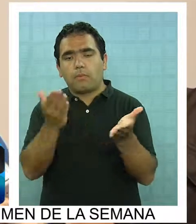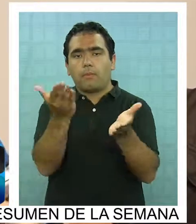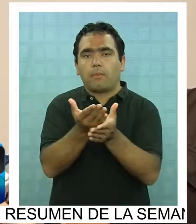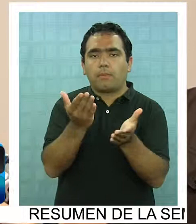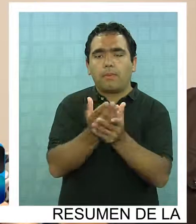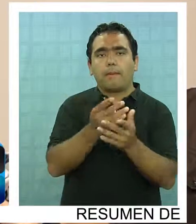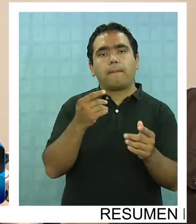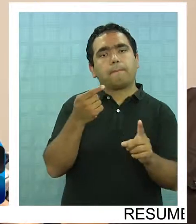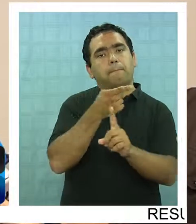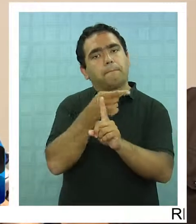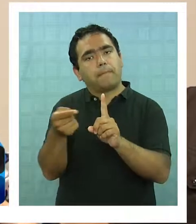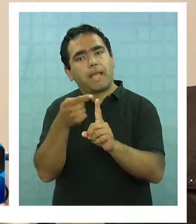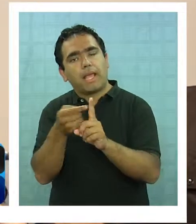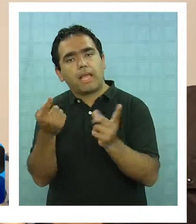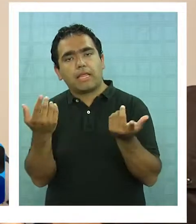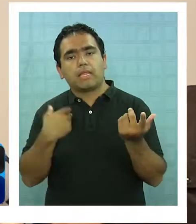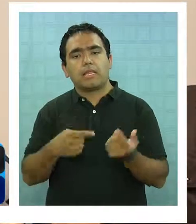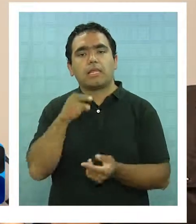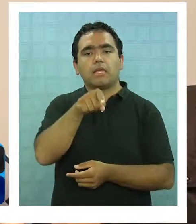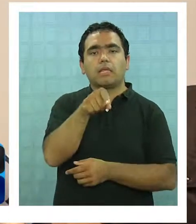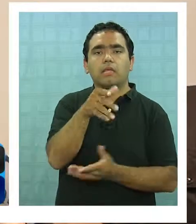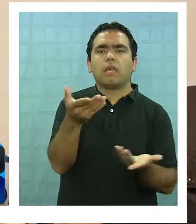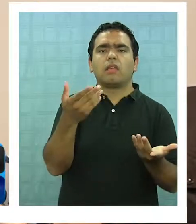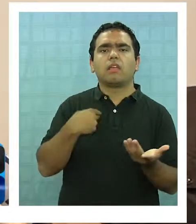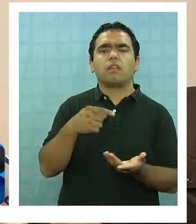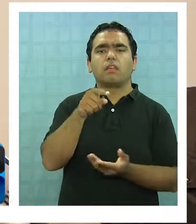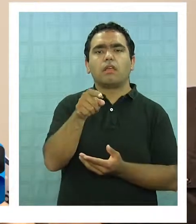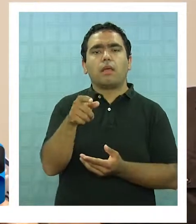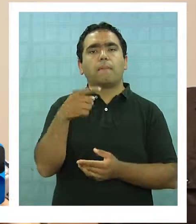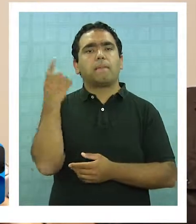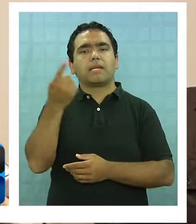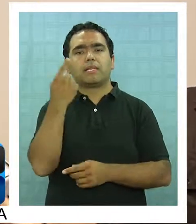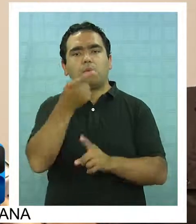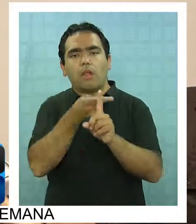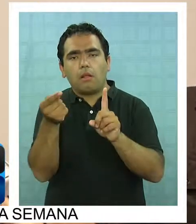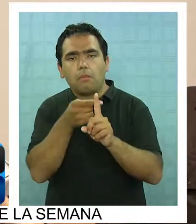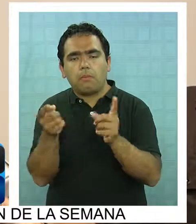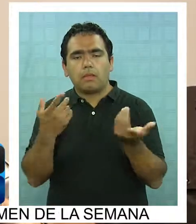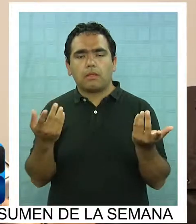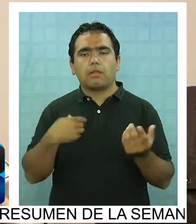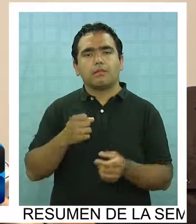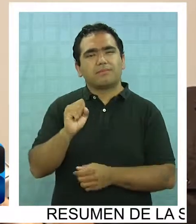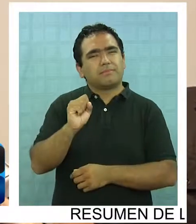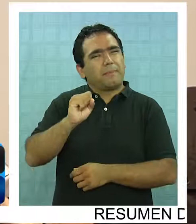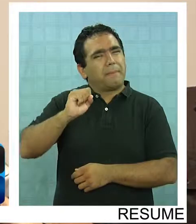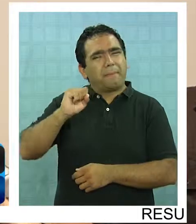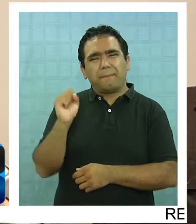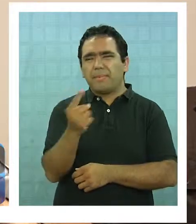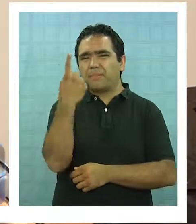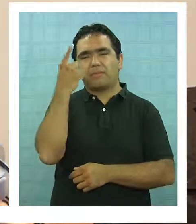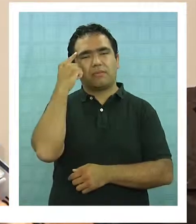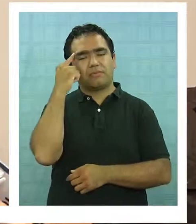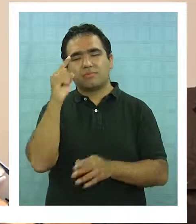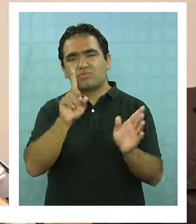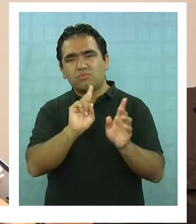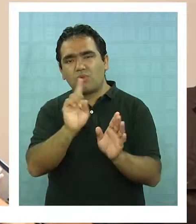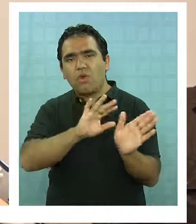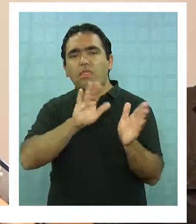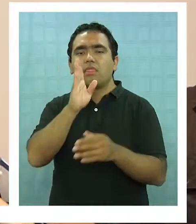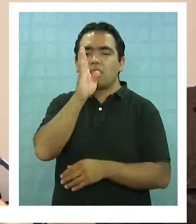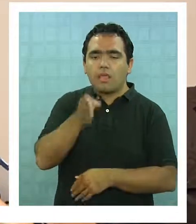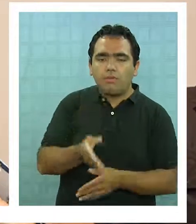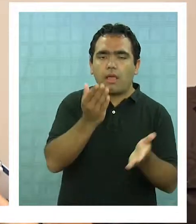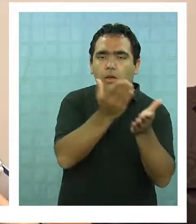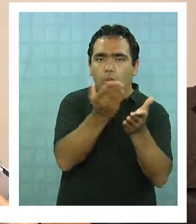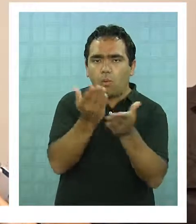subvencionados y no defender la educación pública. Lo primero es lo primero. Lo primero es la educación pública. Hay que rescatar otros liceos. Los